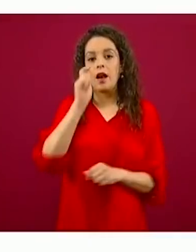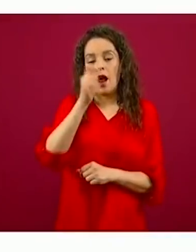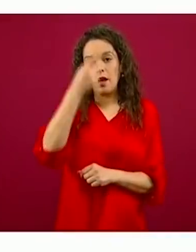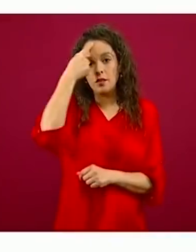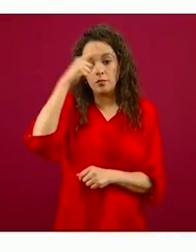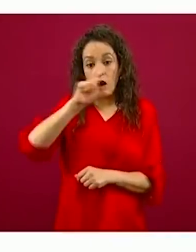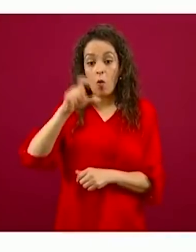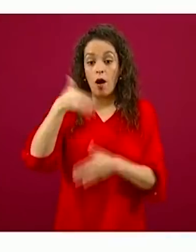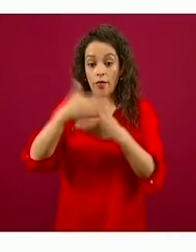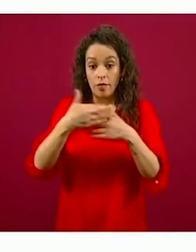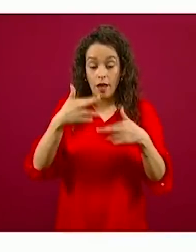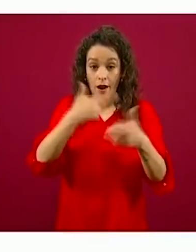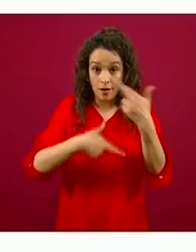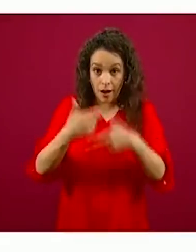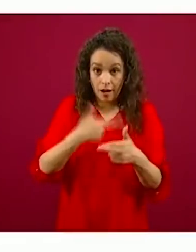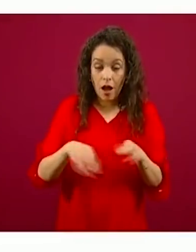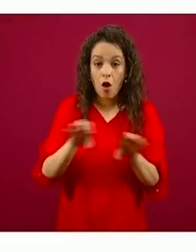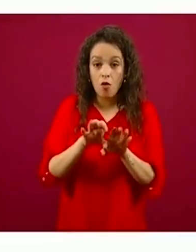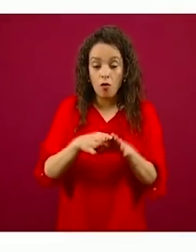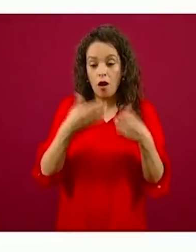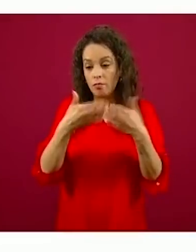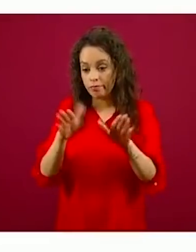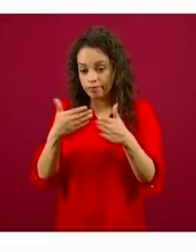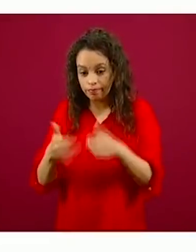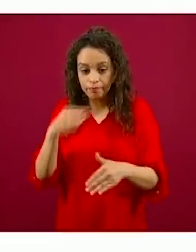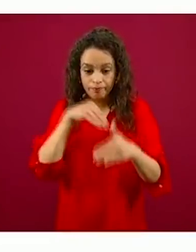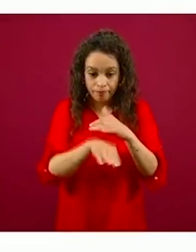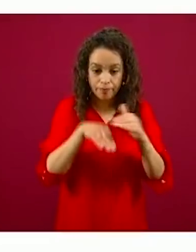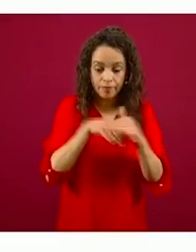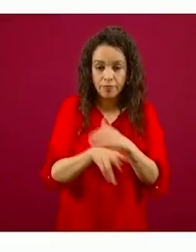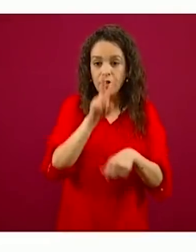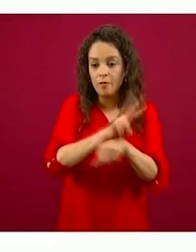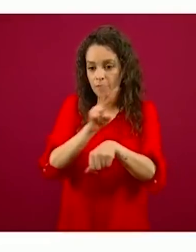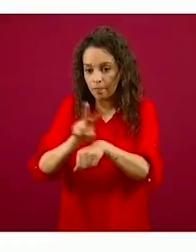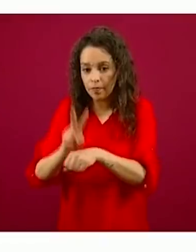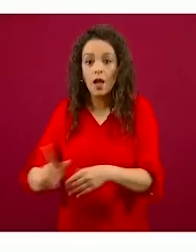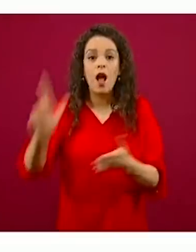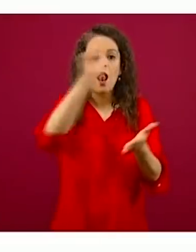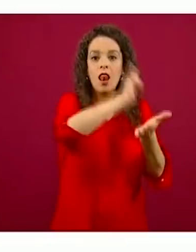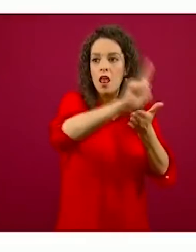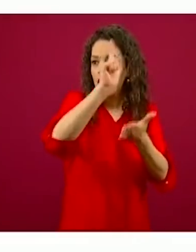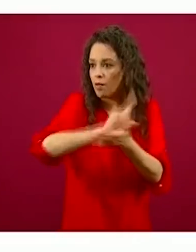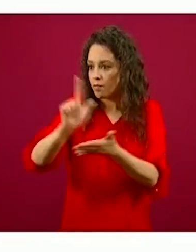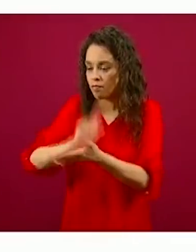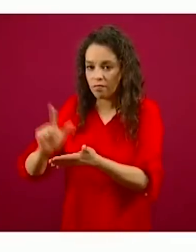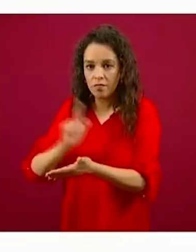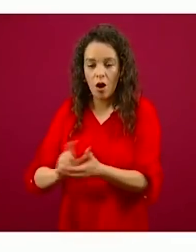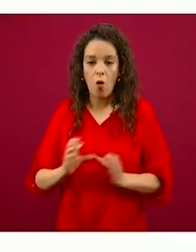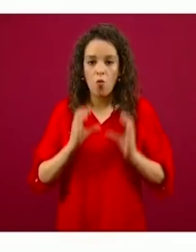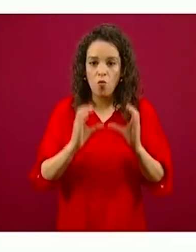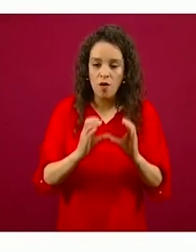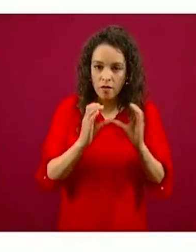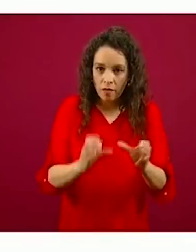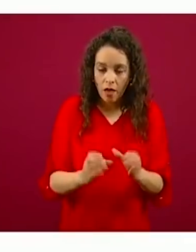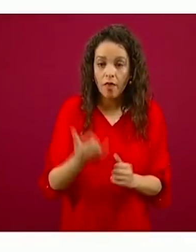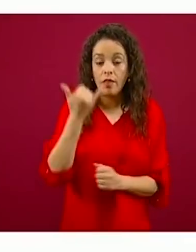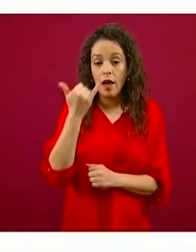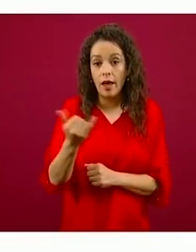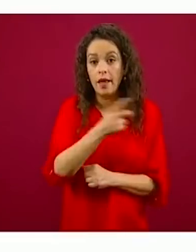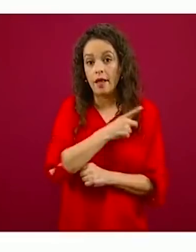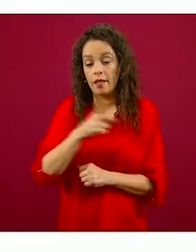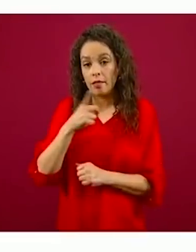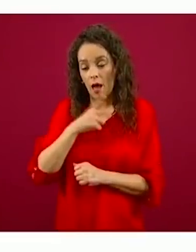ingreso, que están familiarizados con la sanitización, que debe de haber al ingresar a la guardería, con las restricciones